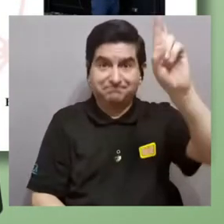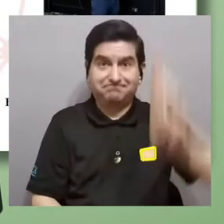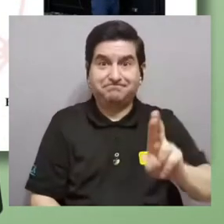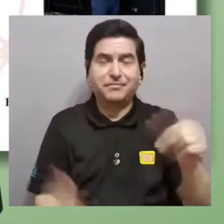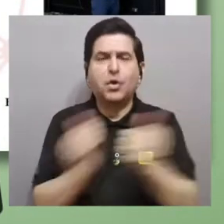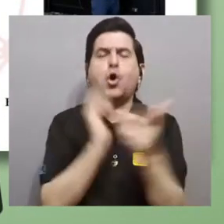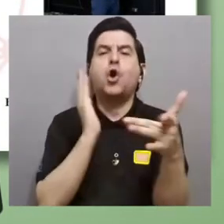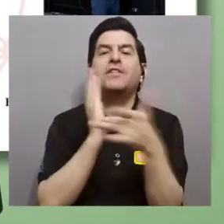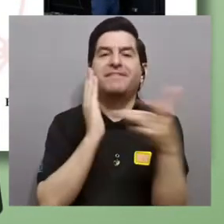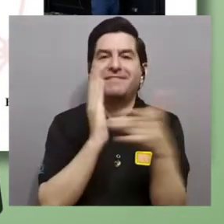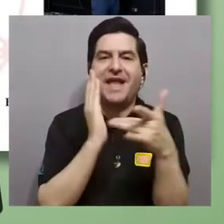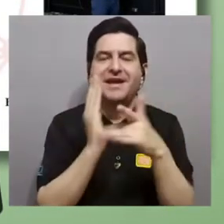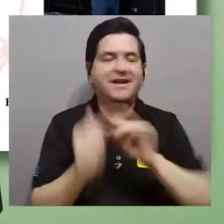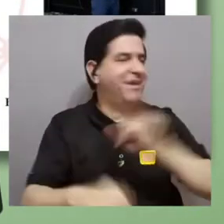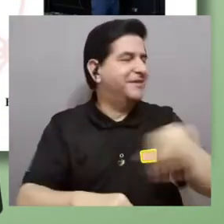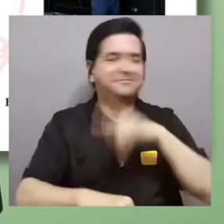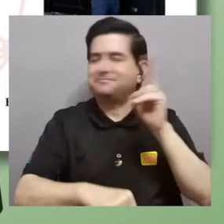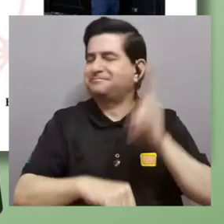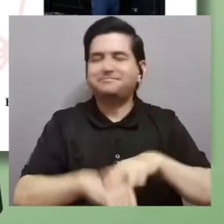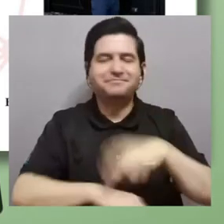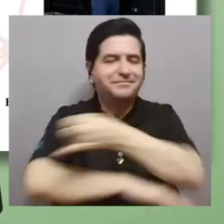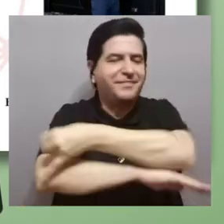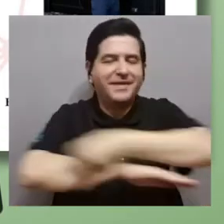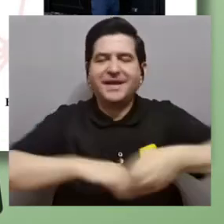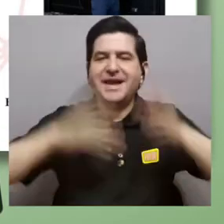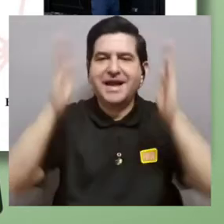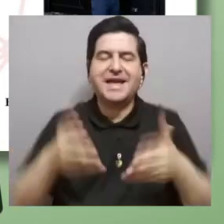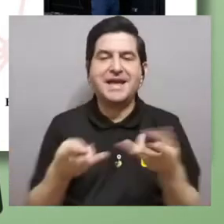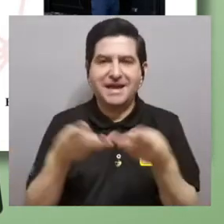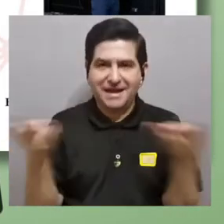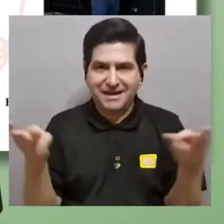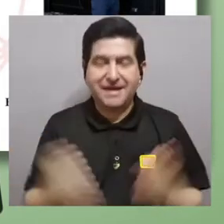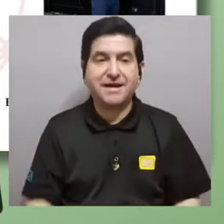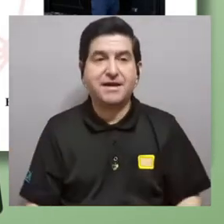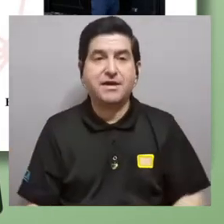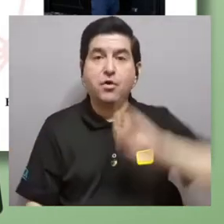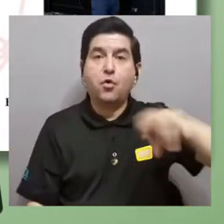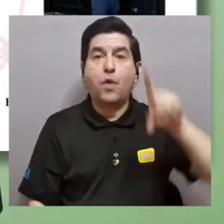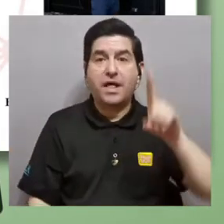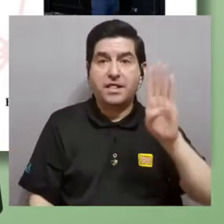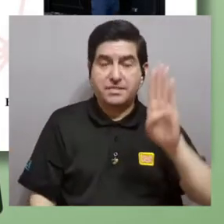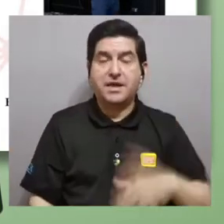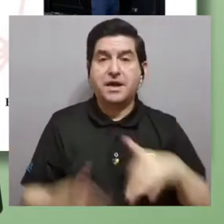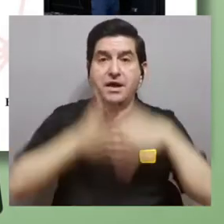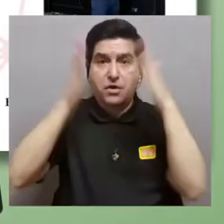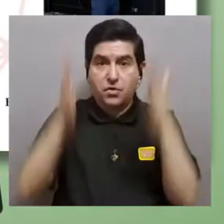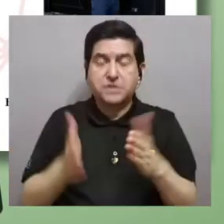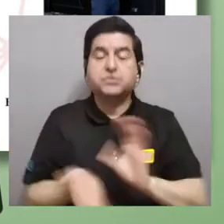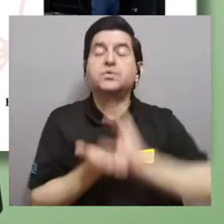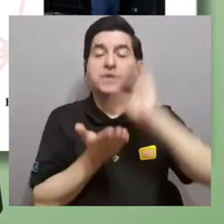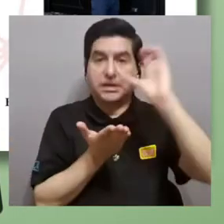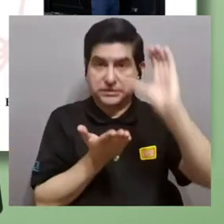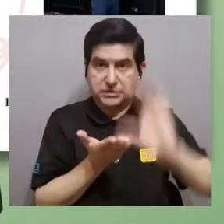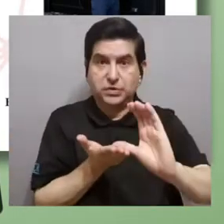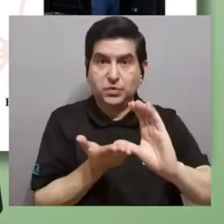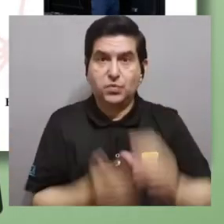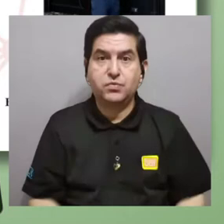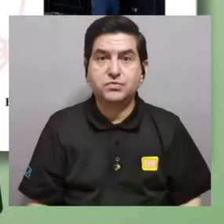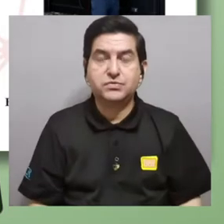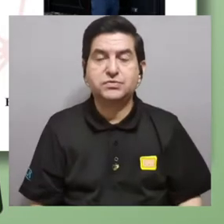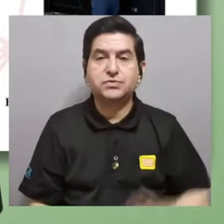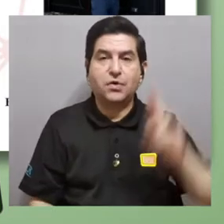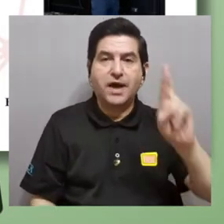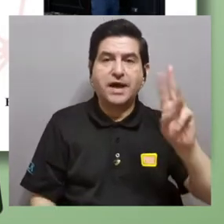en Costa Rica con una técnica que no es habitual para los ingenieros de materiales. De hecho, Juan Diego es uno de los estudiantes que llevó el